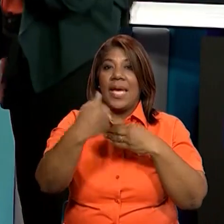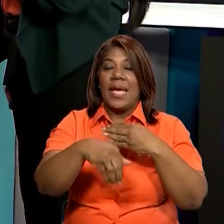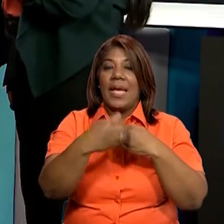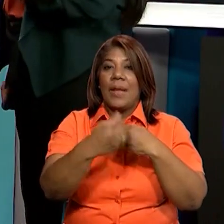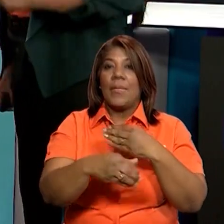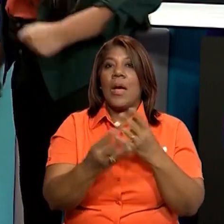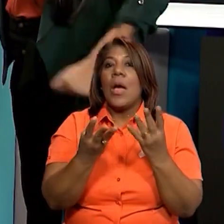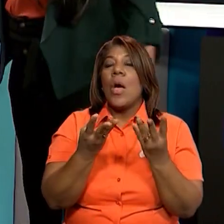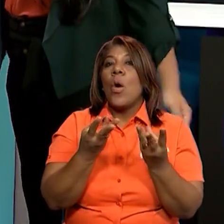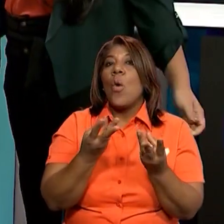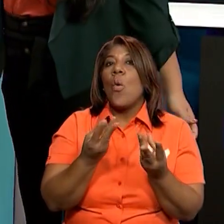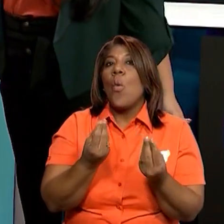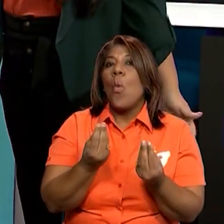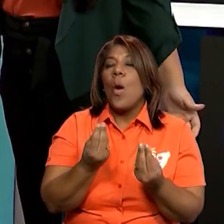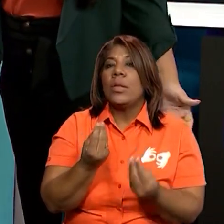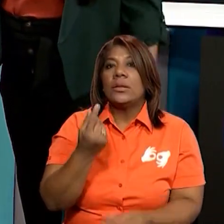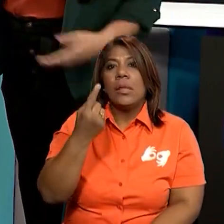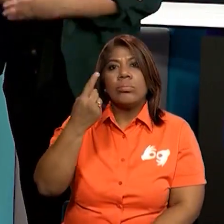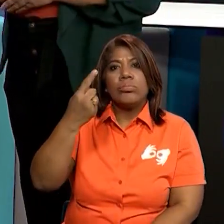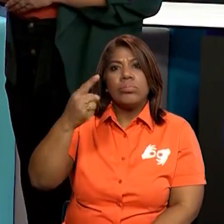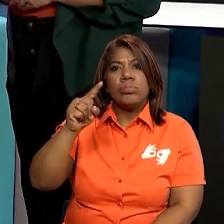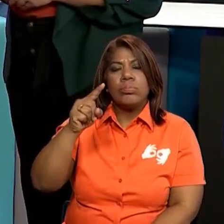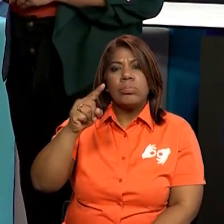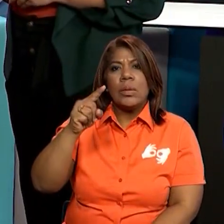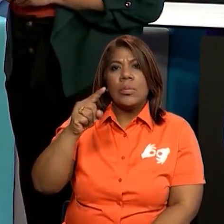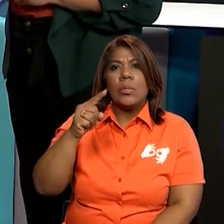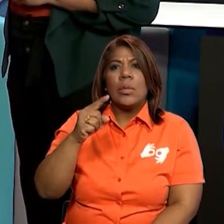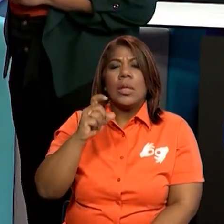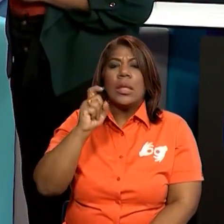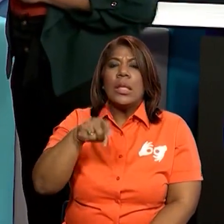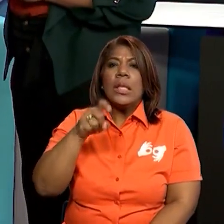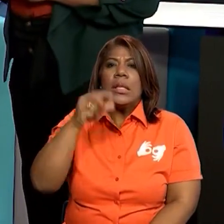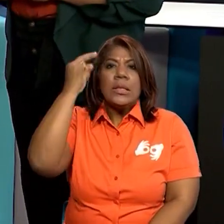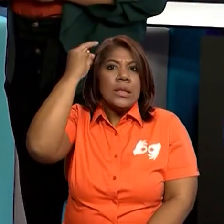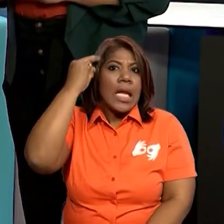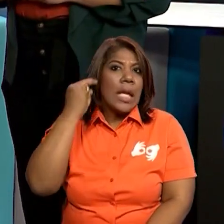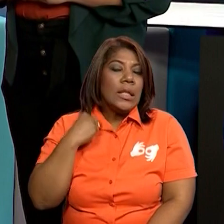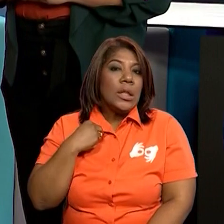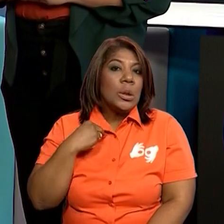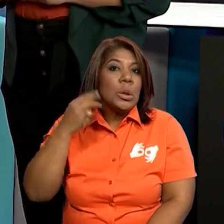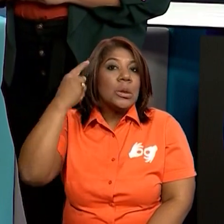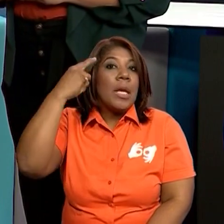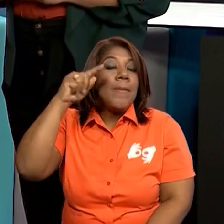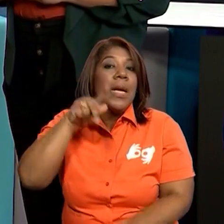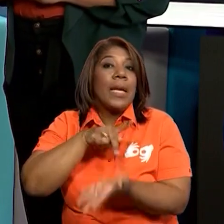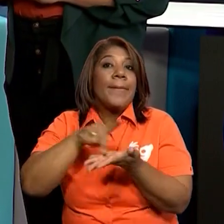¿cuántas monedas de un balboa necesita la profesora para comprar nuestro helado?